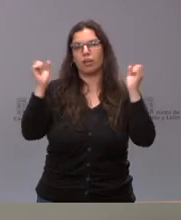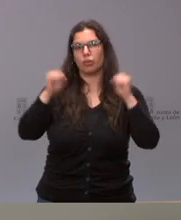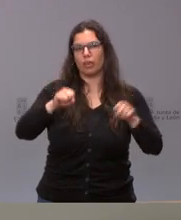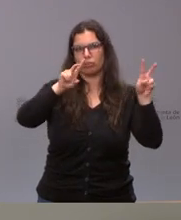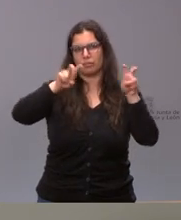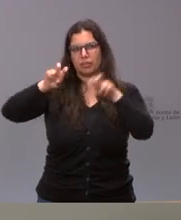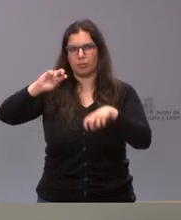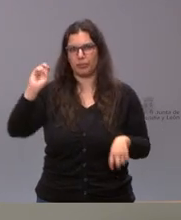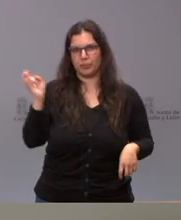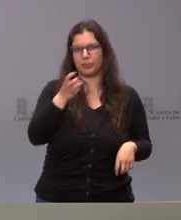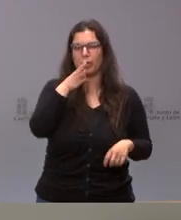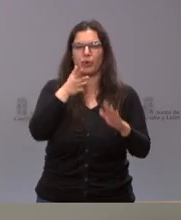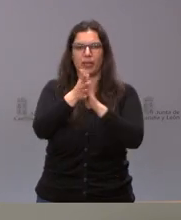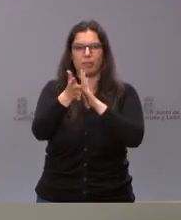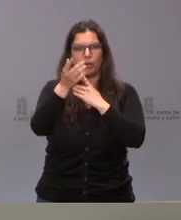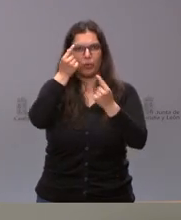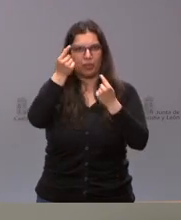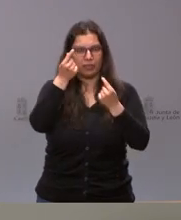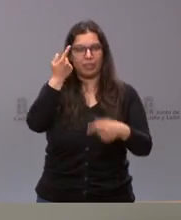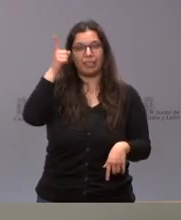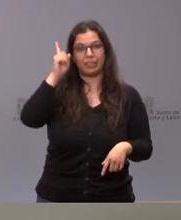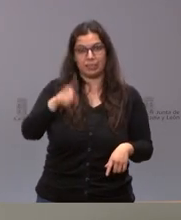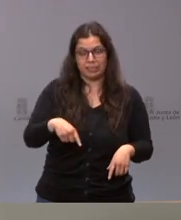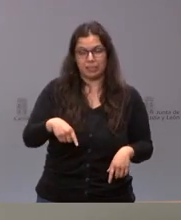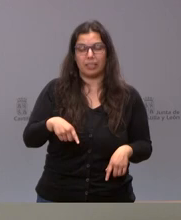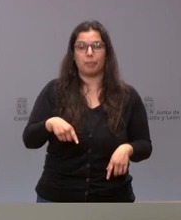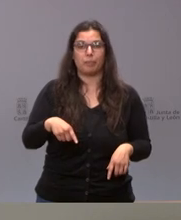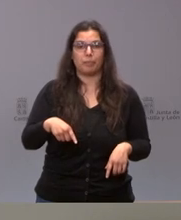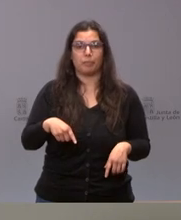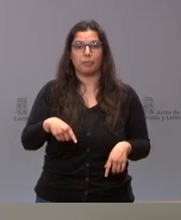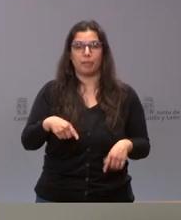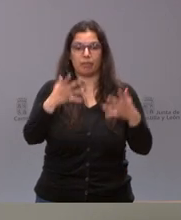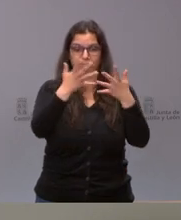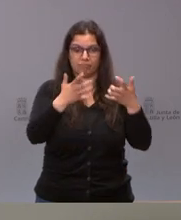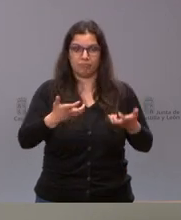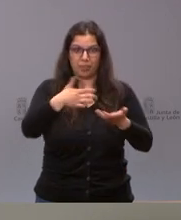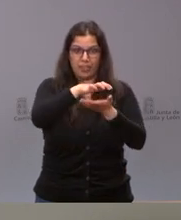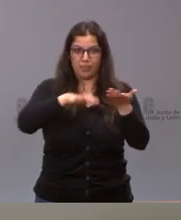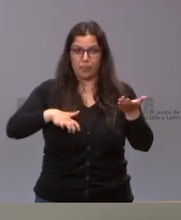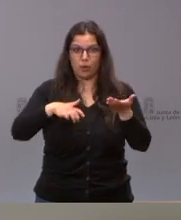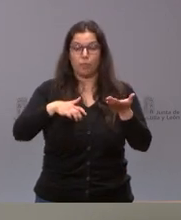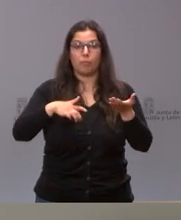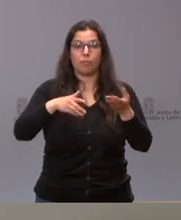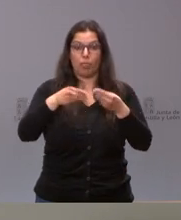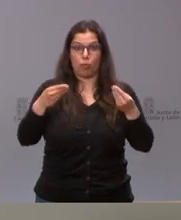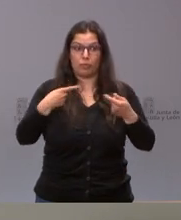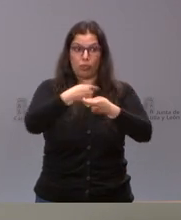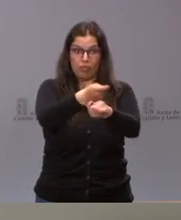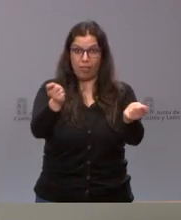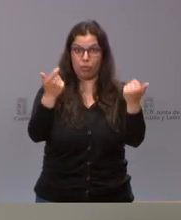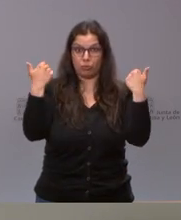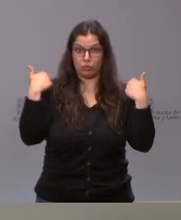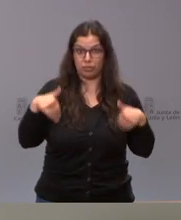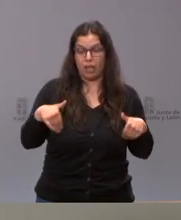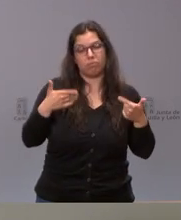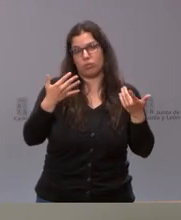cuestiones, que paso a detallarles y que figuran también en el informe que les ha sido entregado y que está,